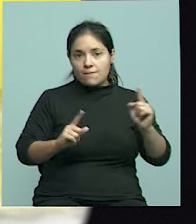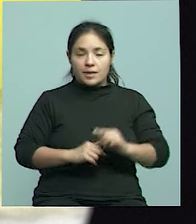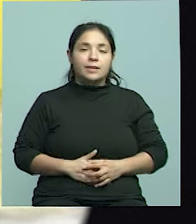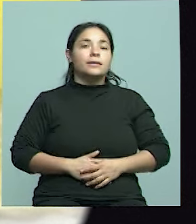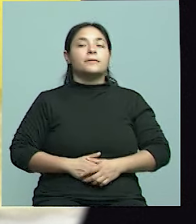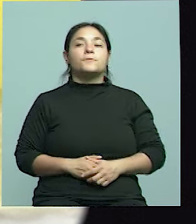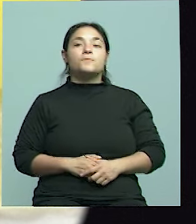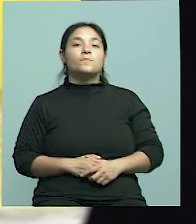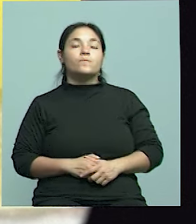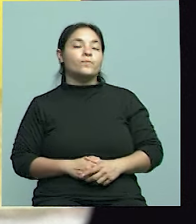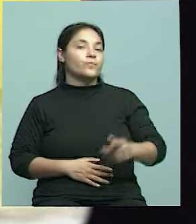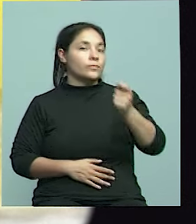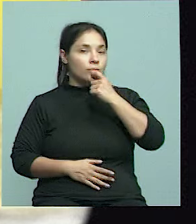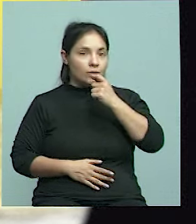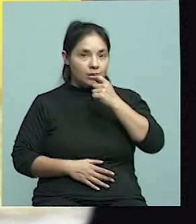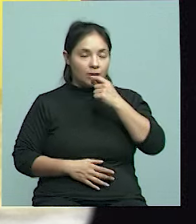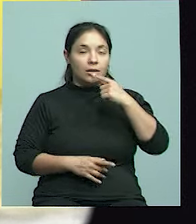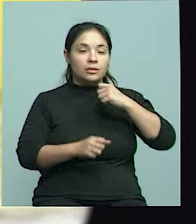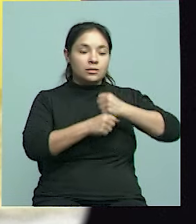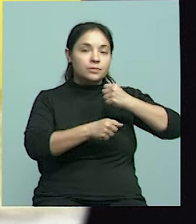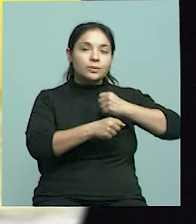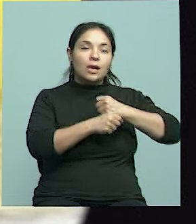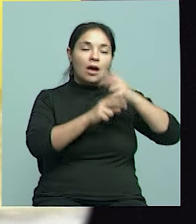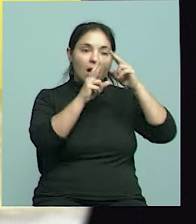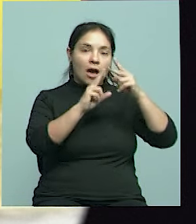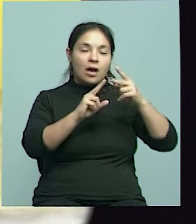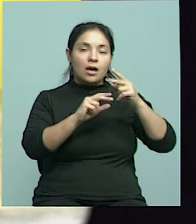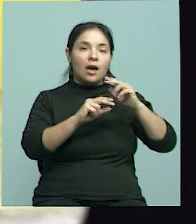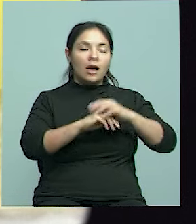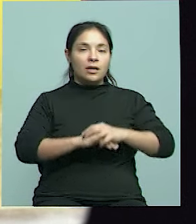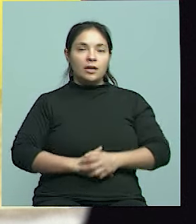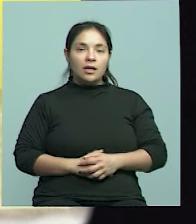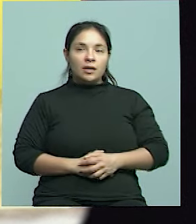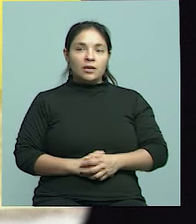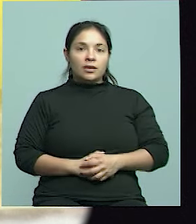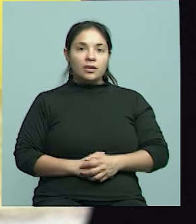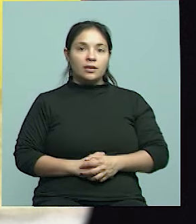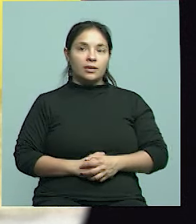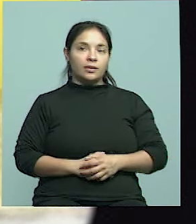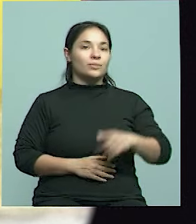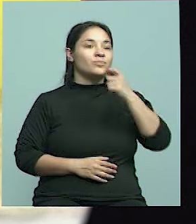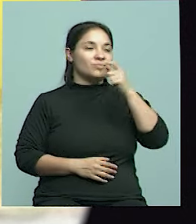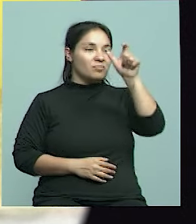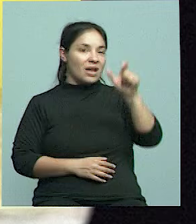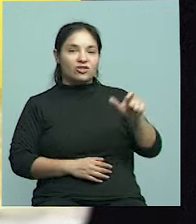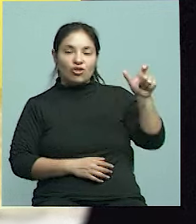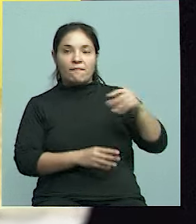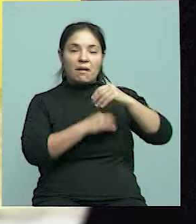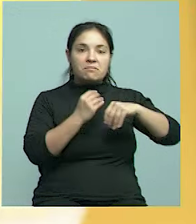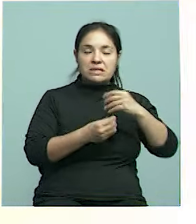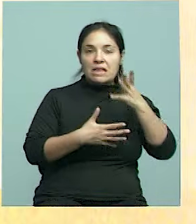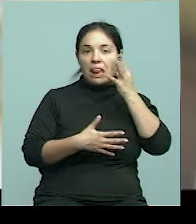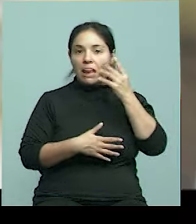Dentro de eso, seguimos haciendo los estudios para determinar vínculos biológicos de parentesco dentro del área